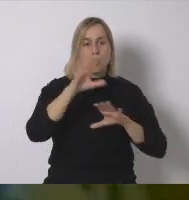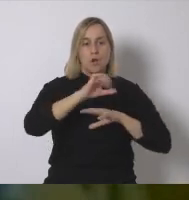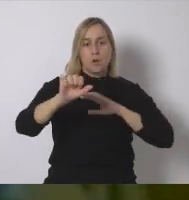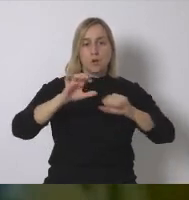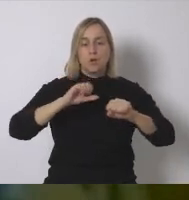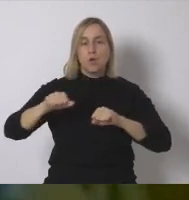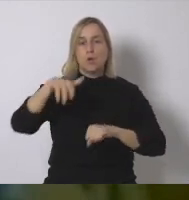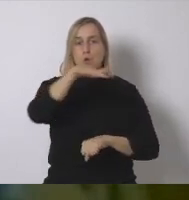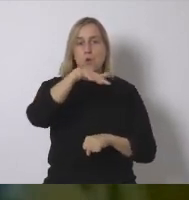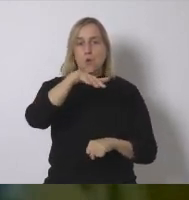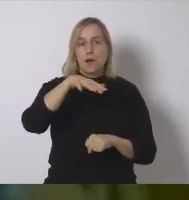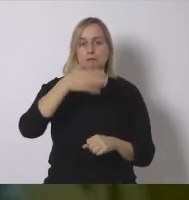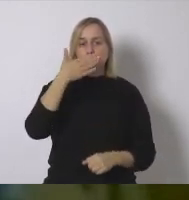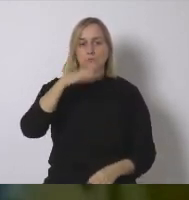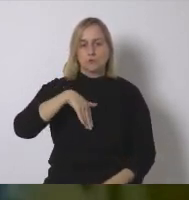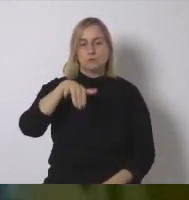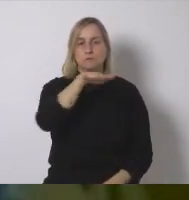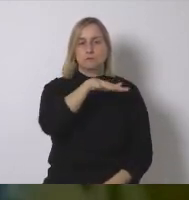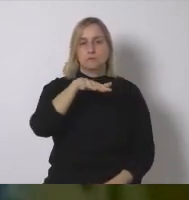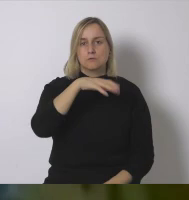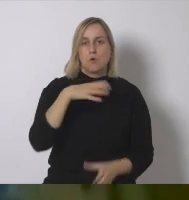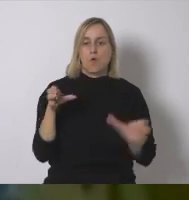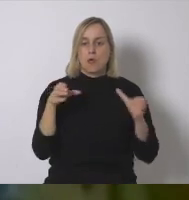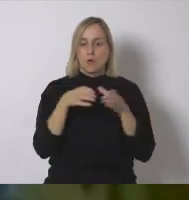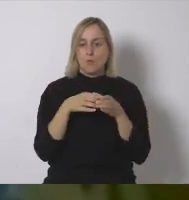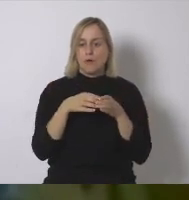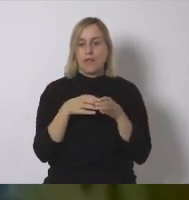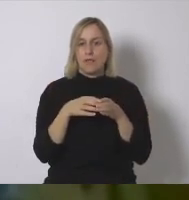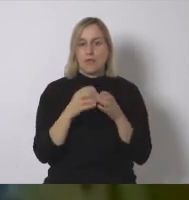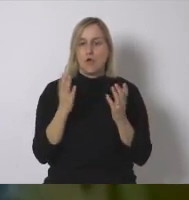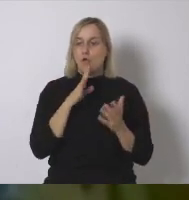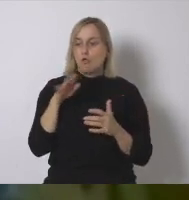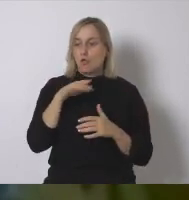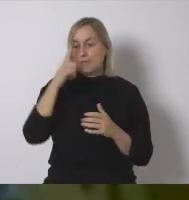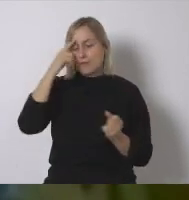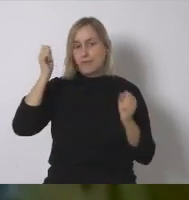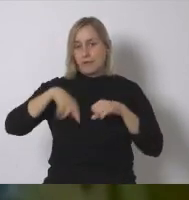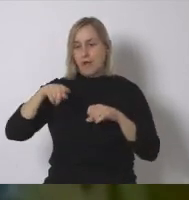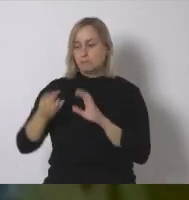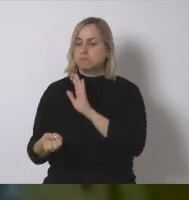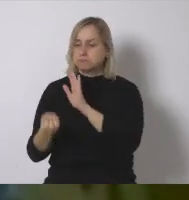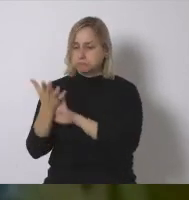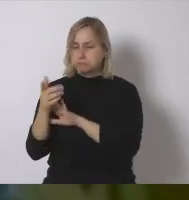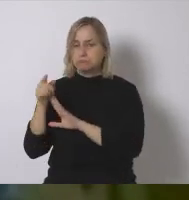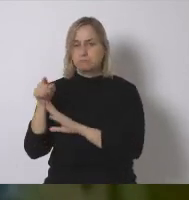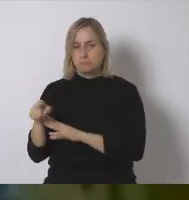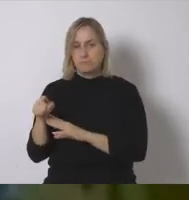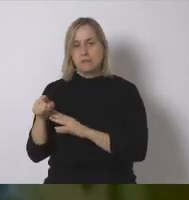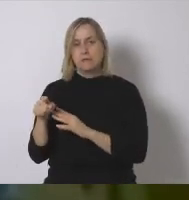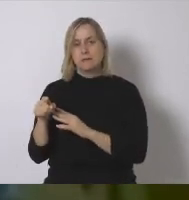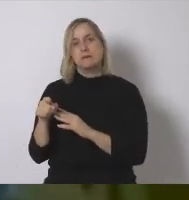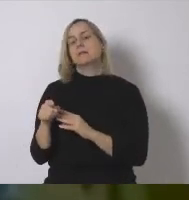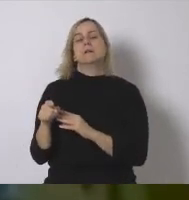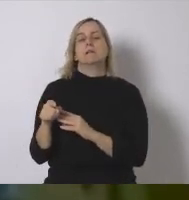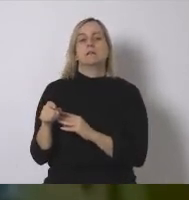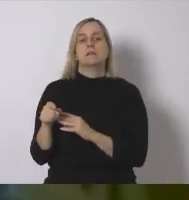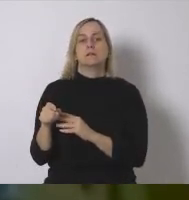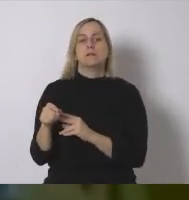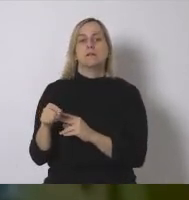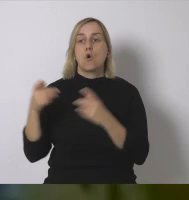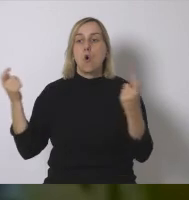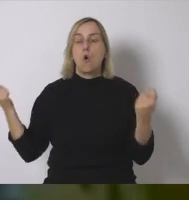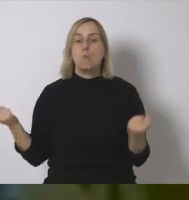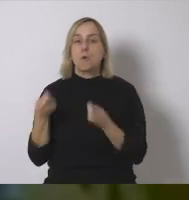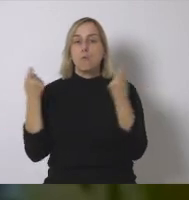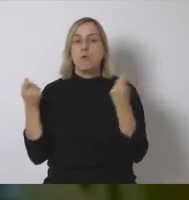localizar los lugares en el entorno donde la comunidad decida realizar ese tipo